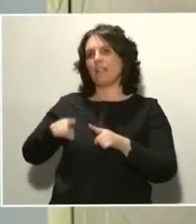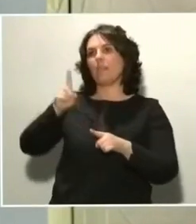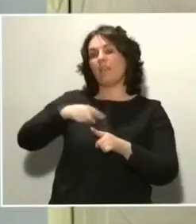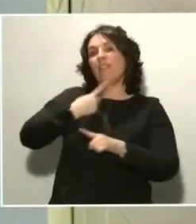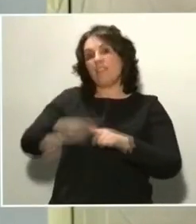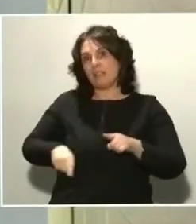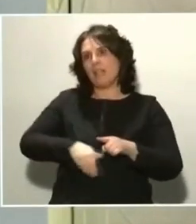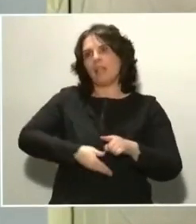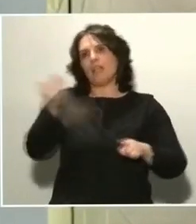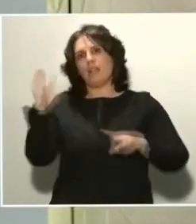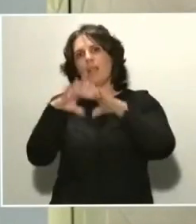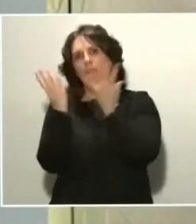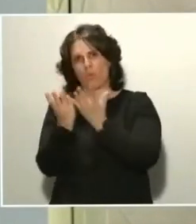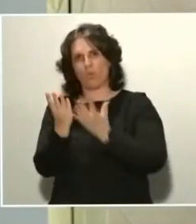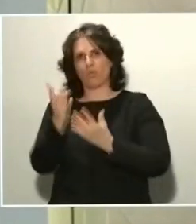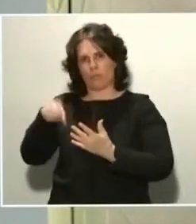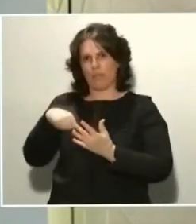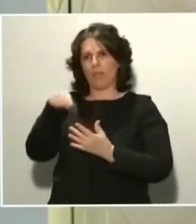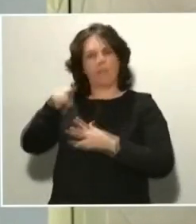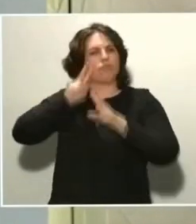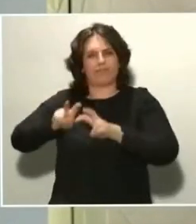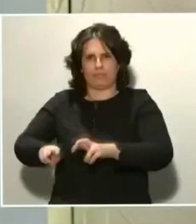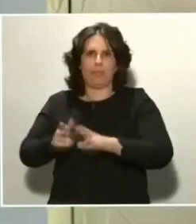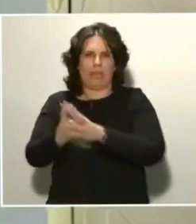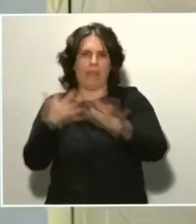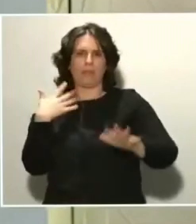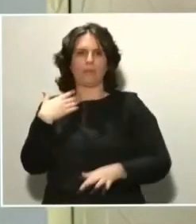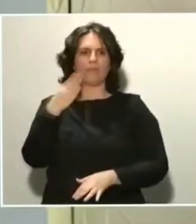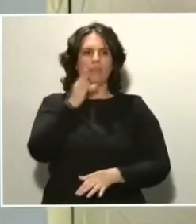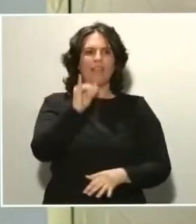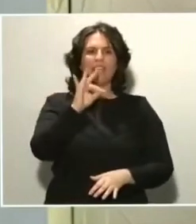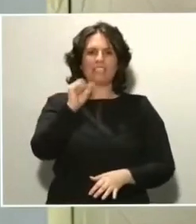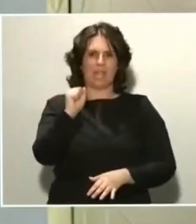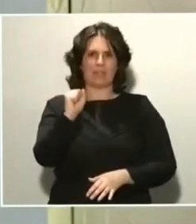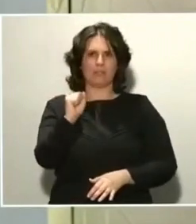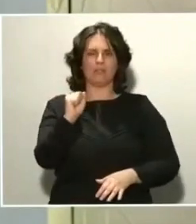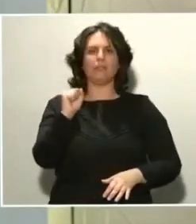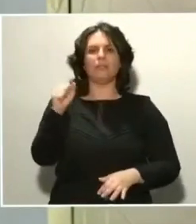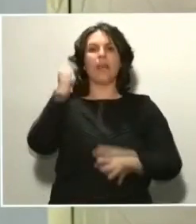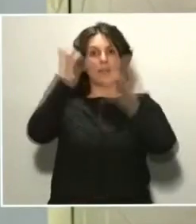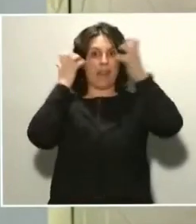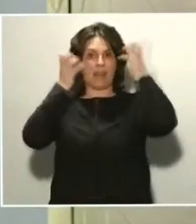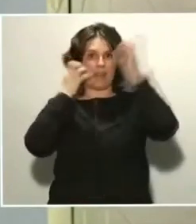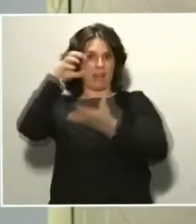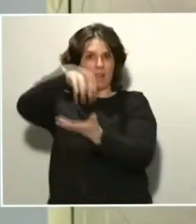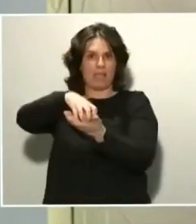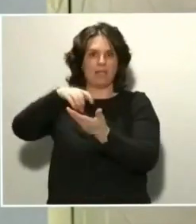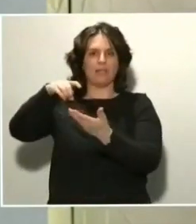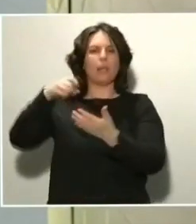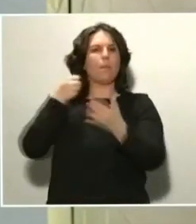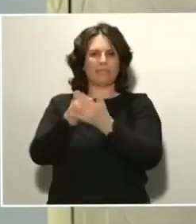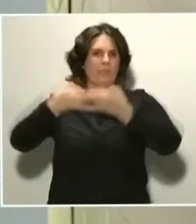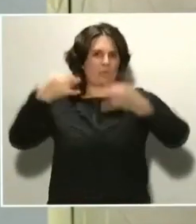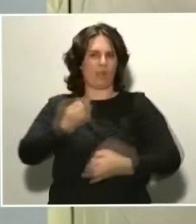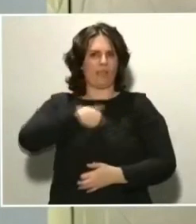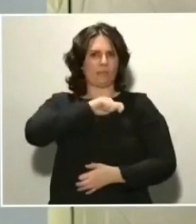rápidamente. El CISA, o Centro de Investigación en Sanidad Animal, tiene las instalaciones de máxima seguridad en España para poder hacer